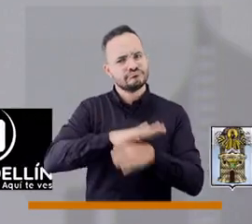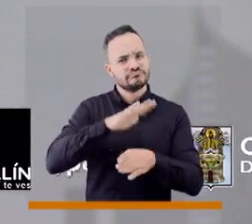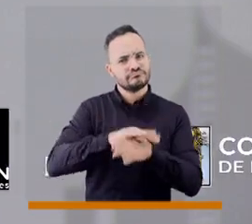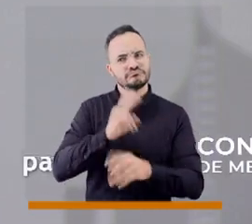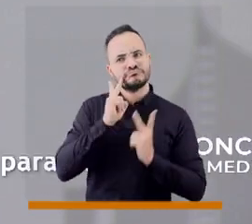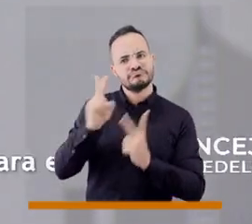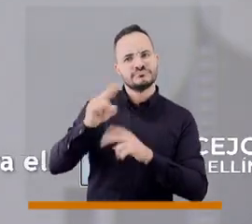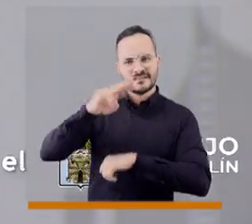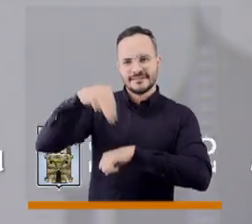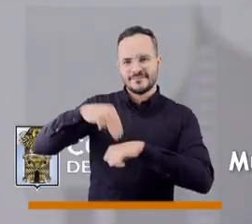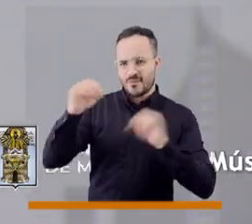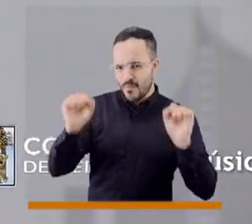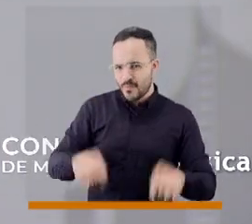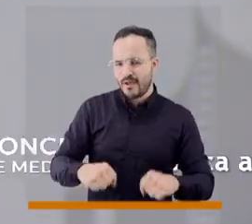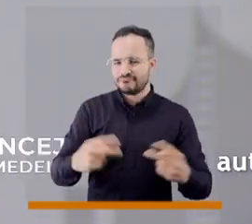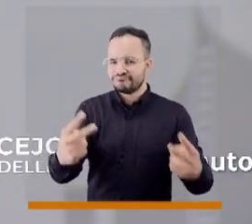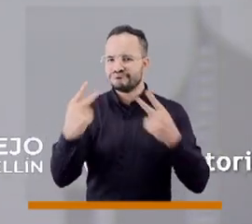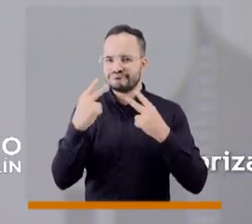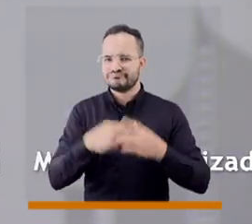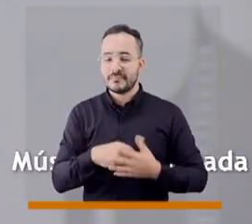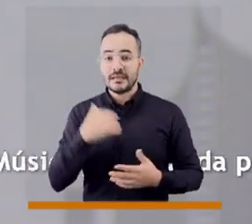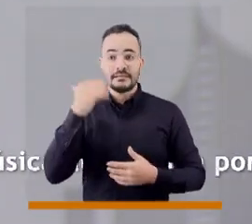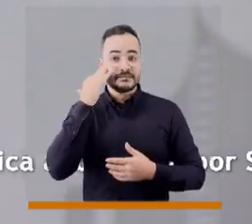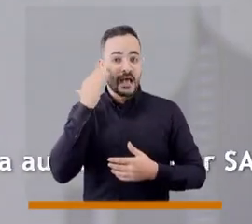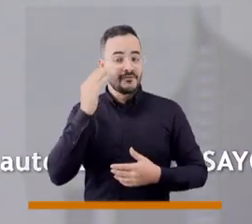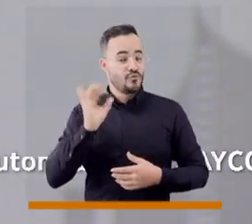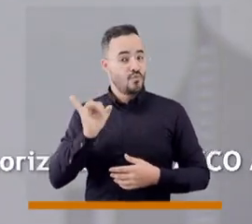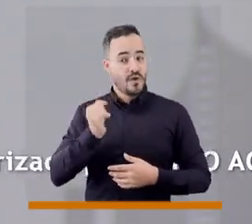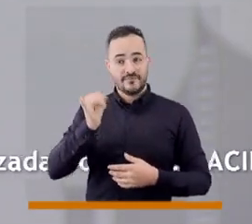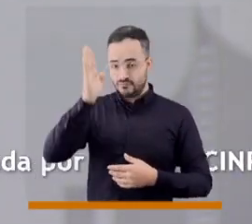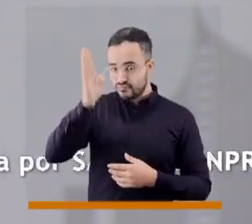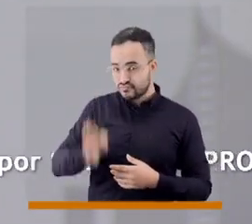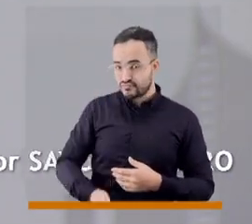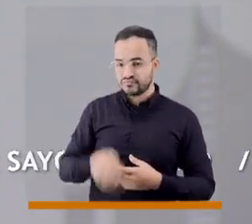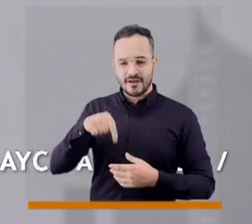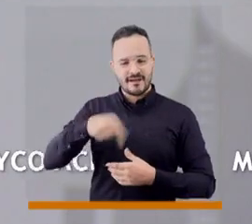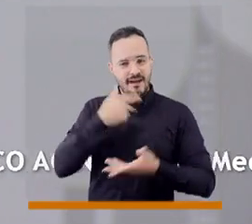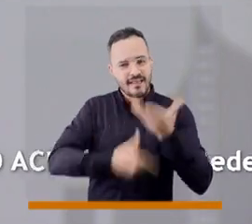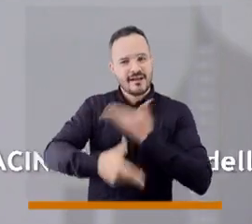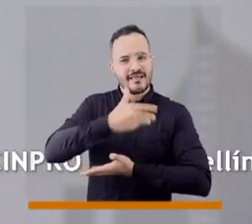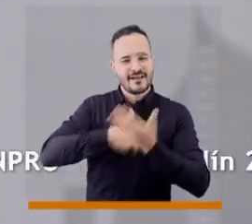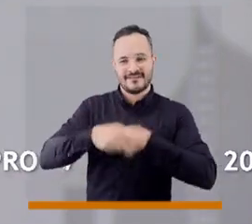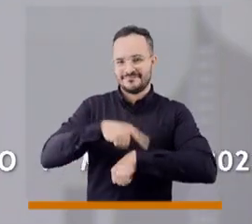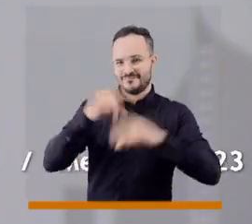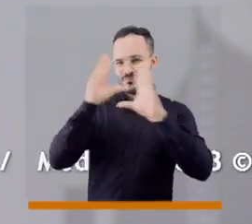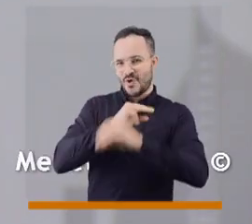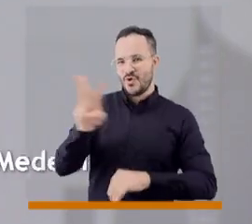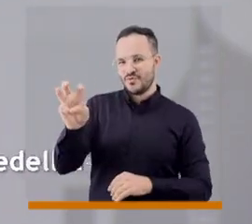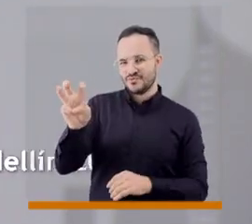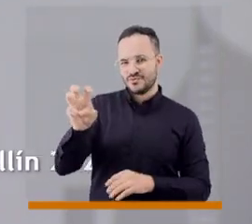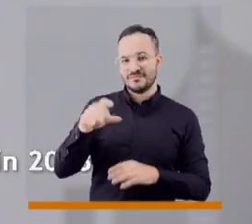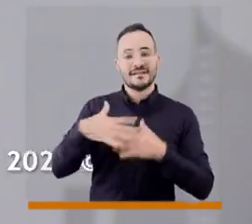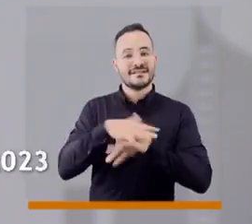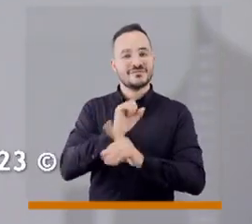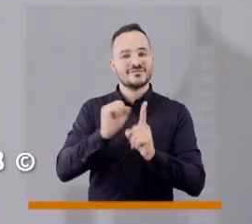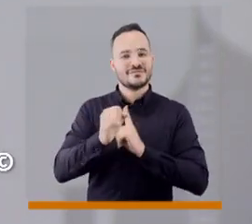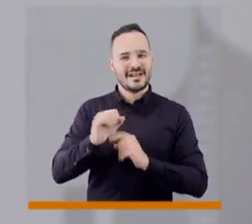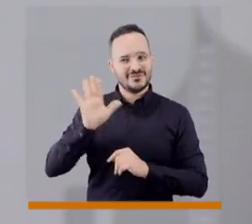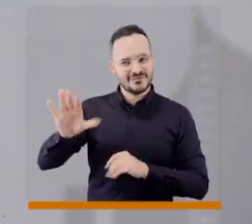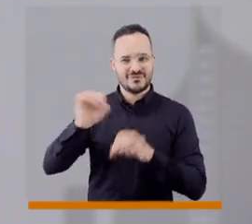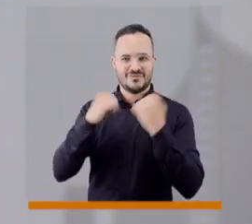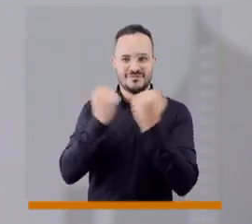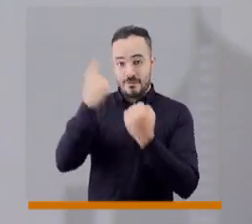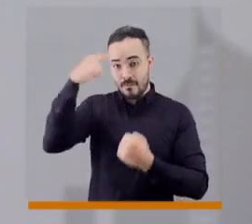con la programación de nuestro canal Telemedellín y recuerden la cita todos los jueves a las 8 de la noche y por las redes sociales del